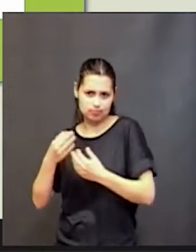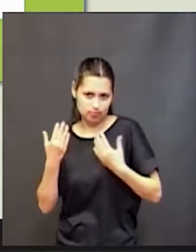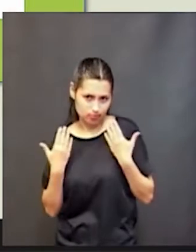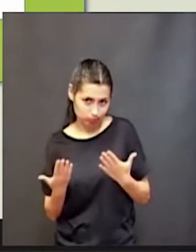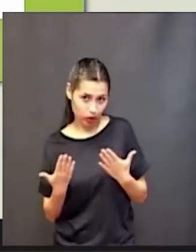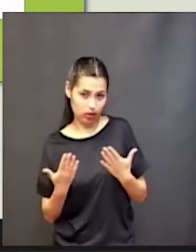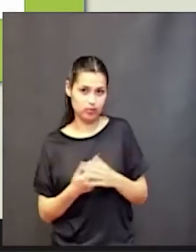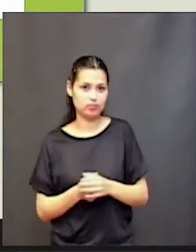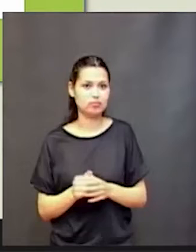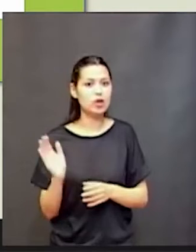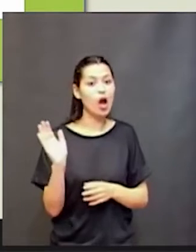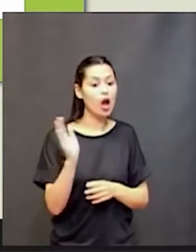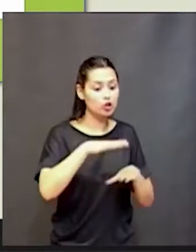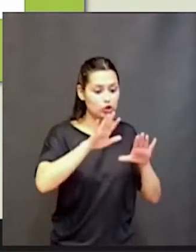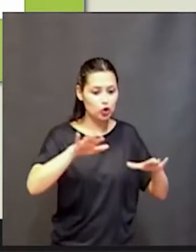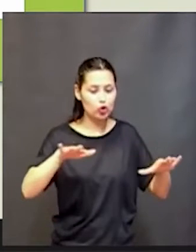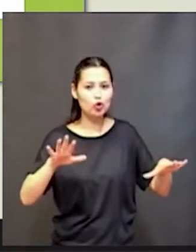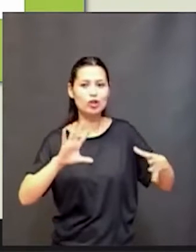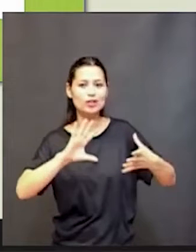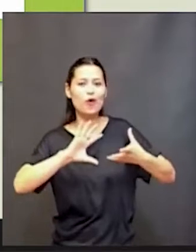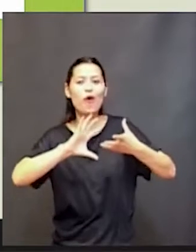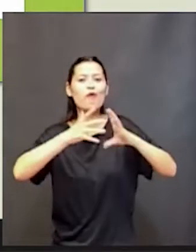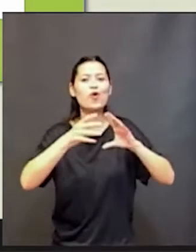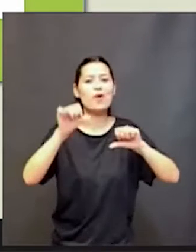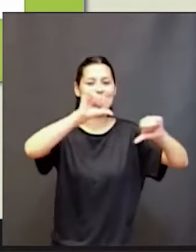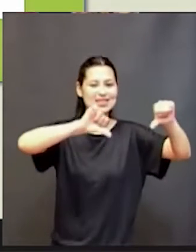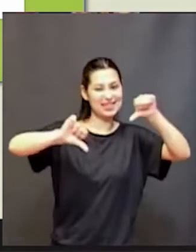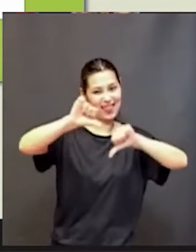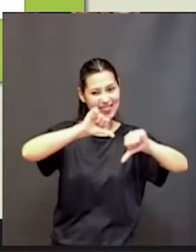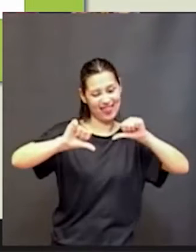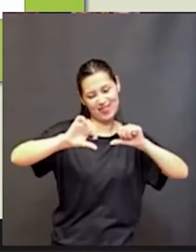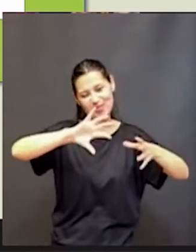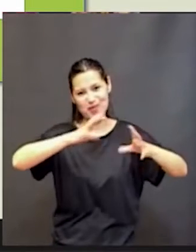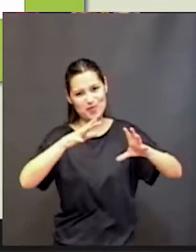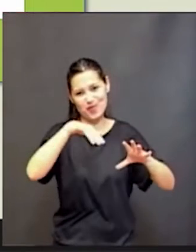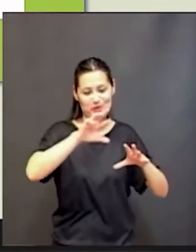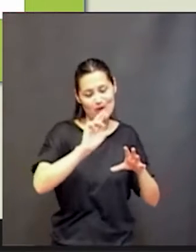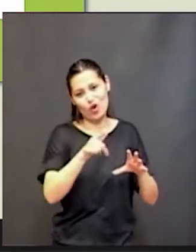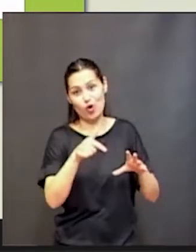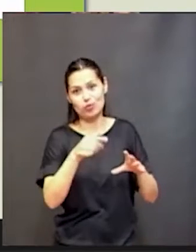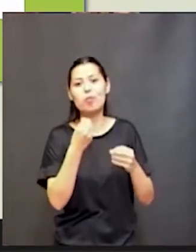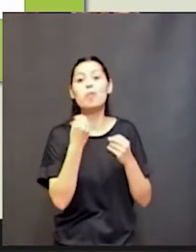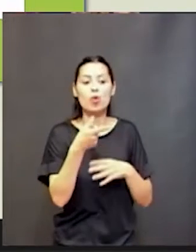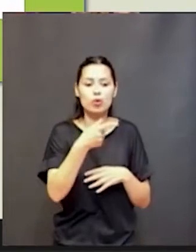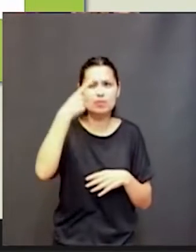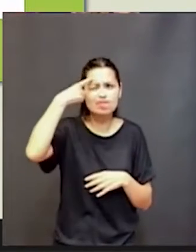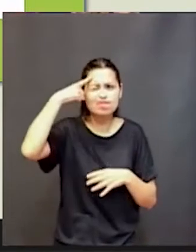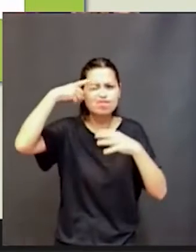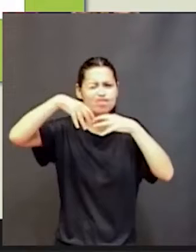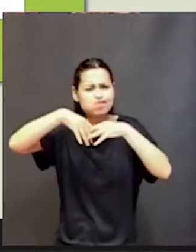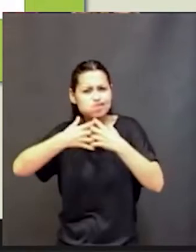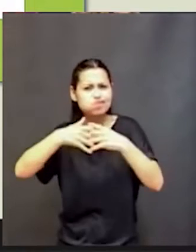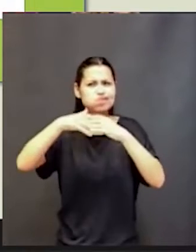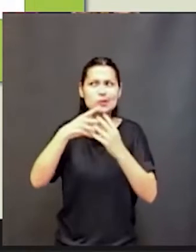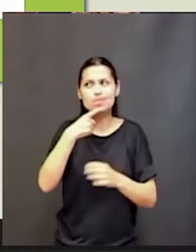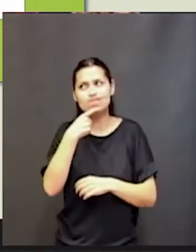cada niño actúa como un pequeño científico, es aquel que va formulando hipótesis, que va haciendo ensayo de